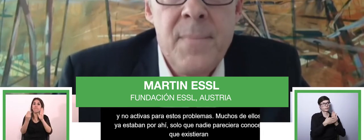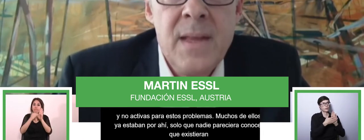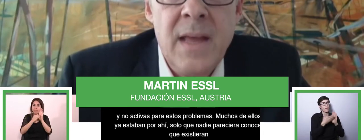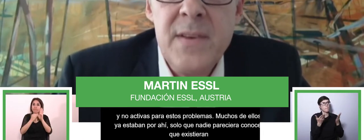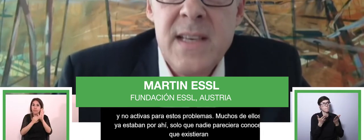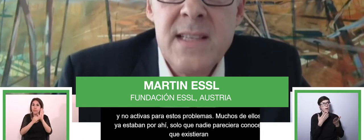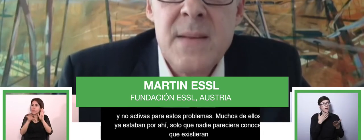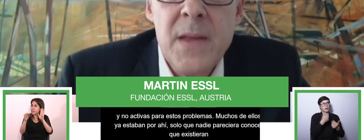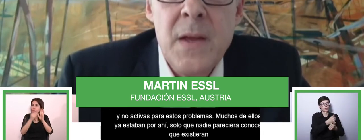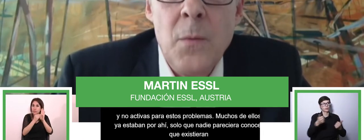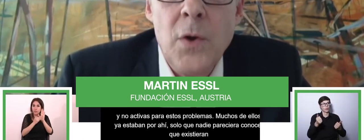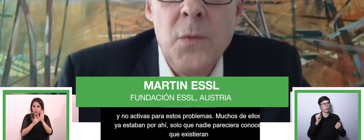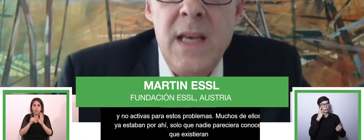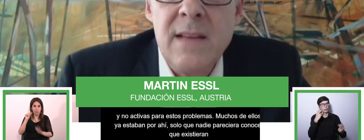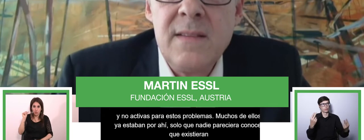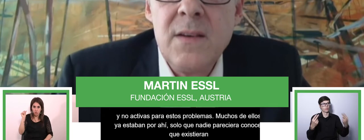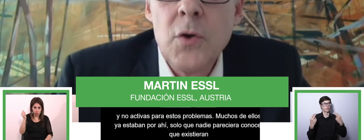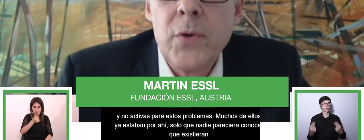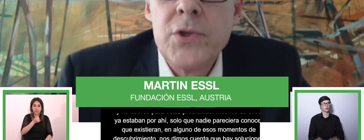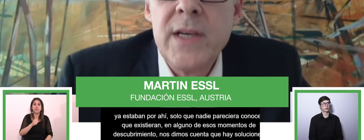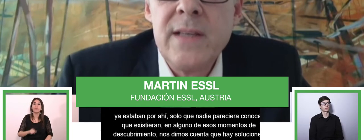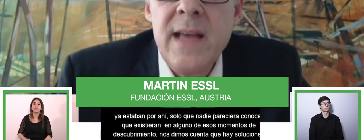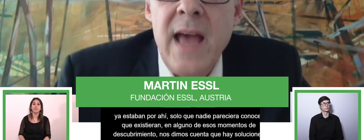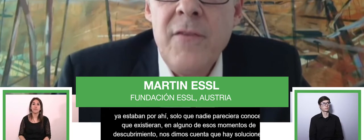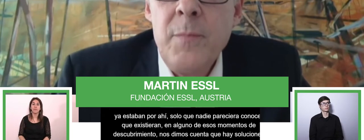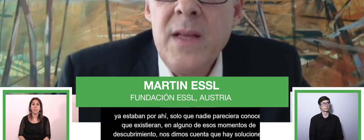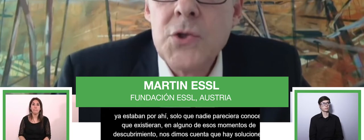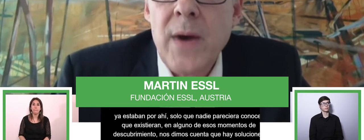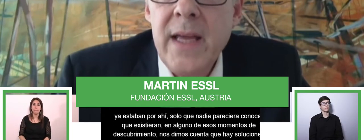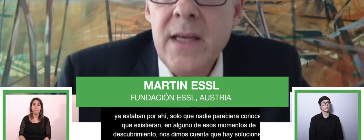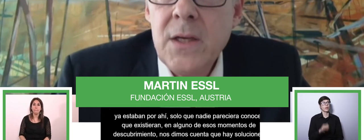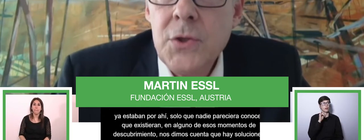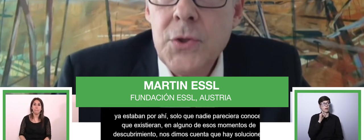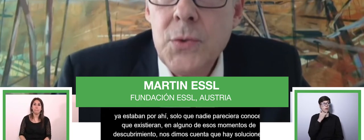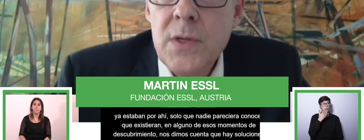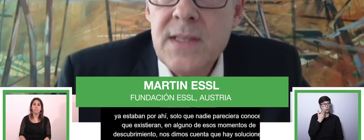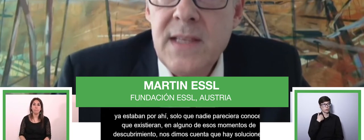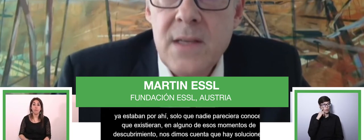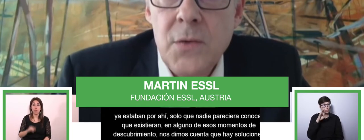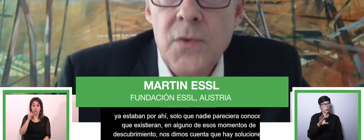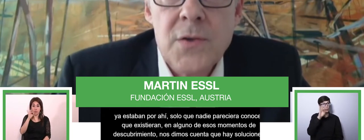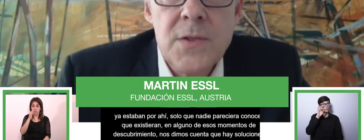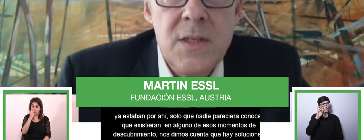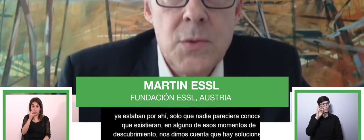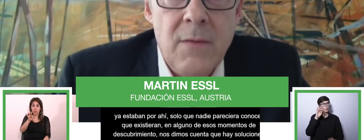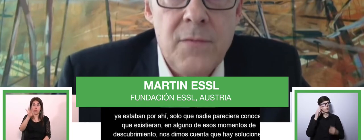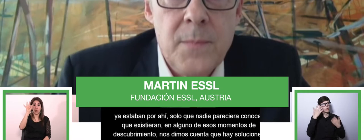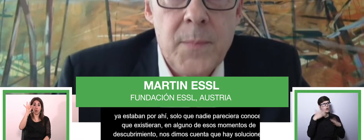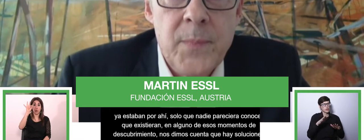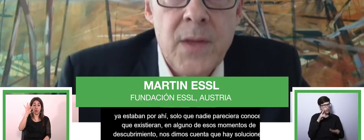una vez hecho, cosas increíbles pudiesen ocurrir. Y nosotros en el Proyecto Cero estamos tratando